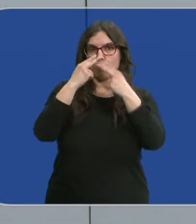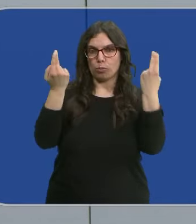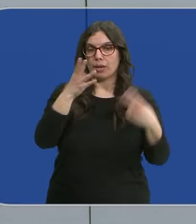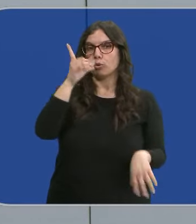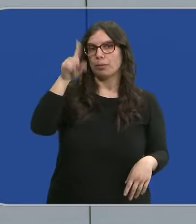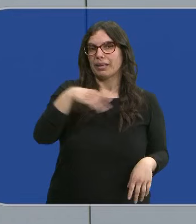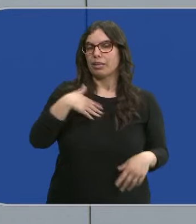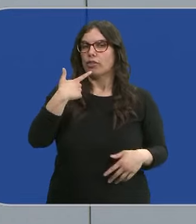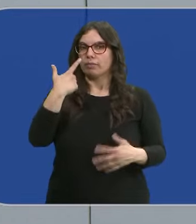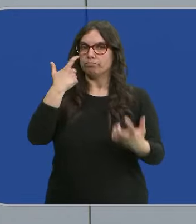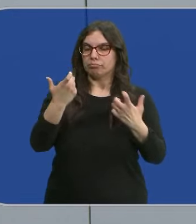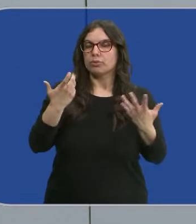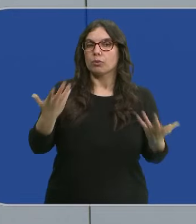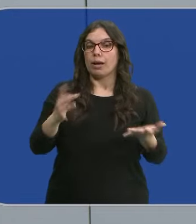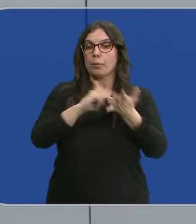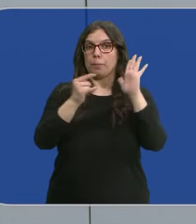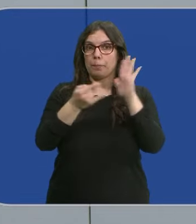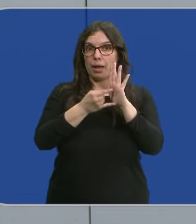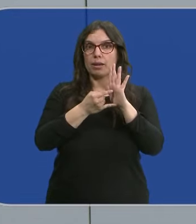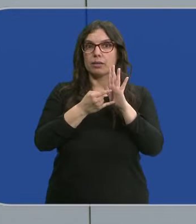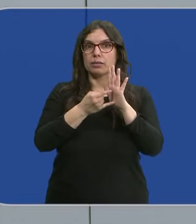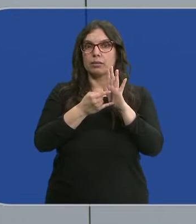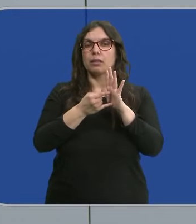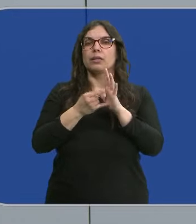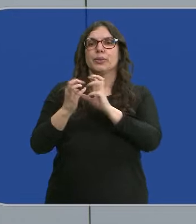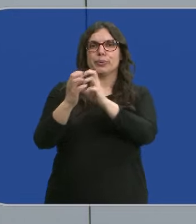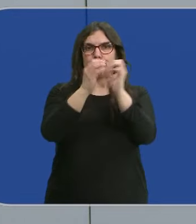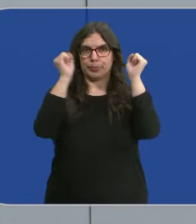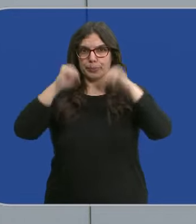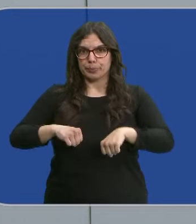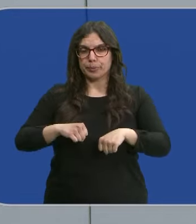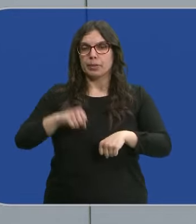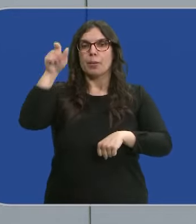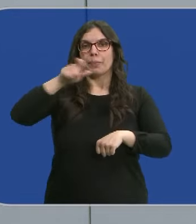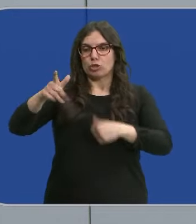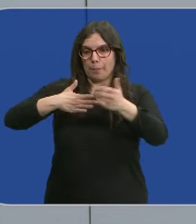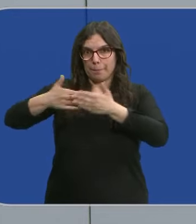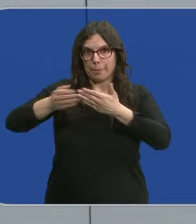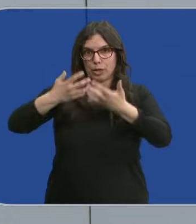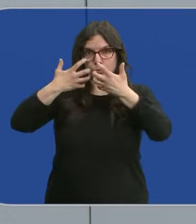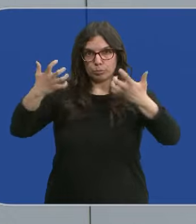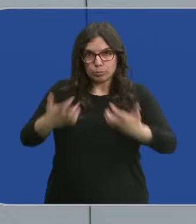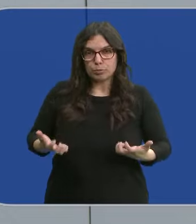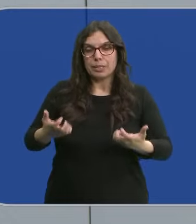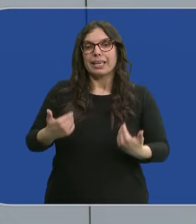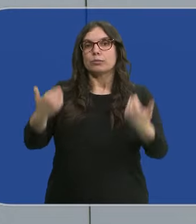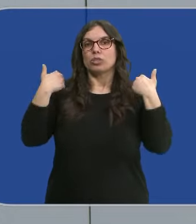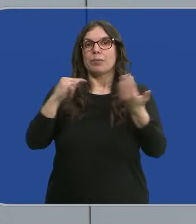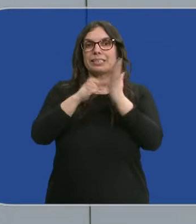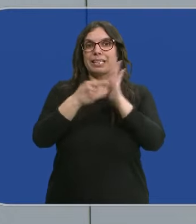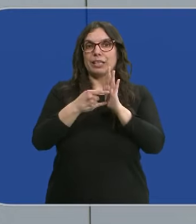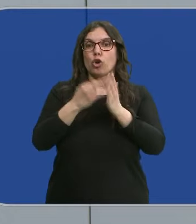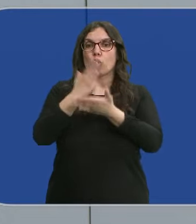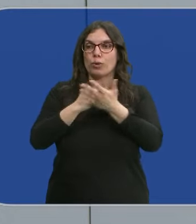también quiero recalcarlo, el plan ha sido consensuado y son personas autoras del plan los responsables técnicos de